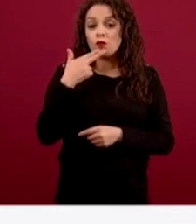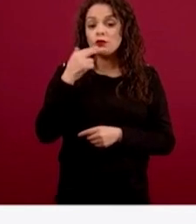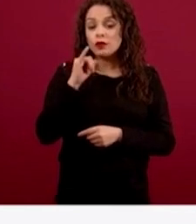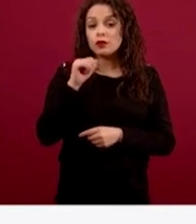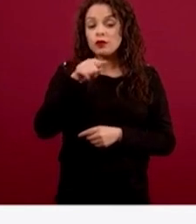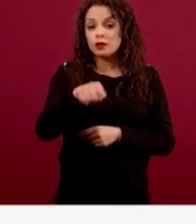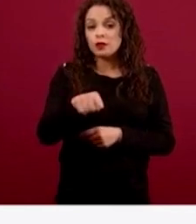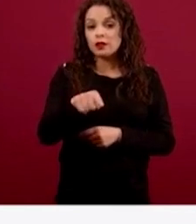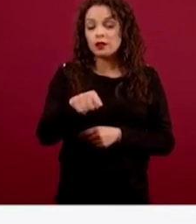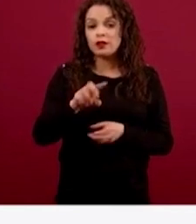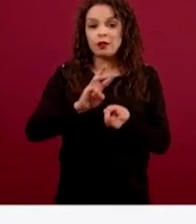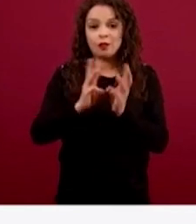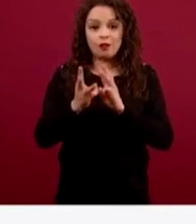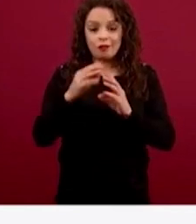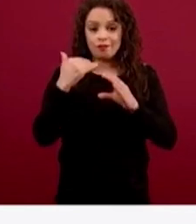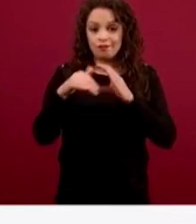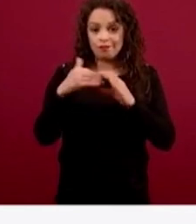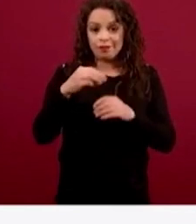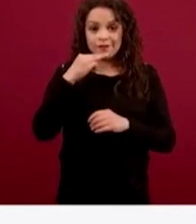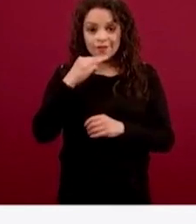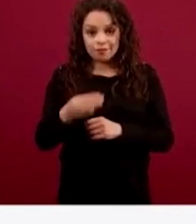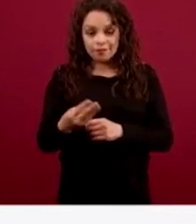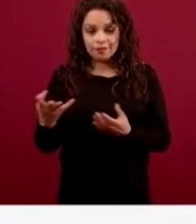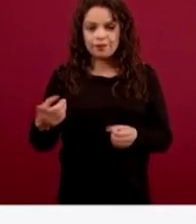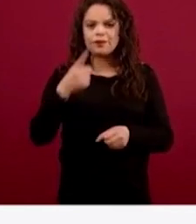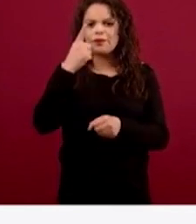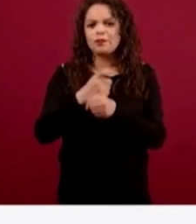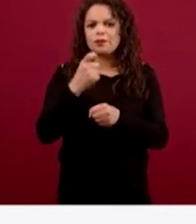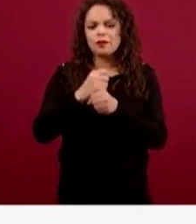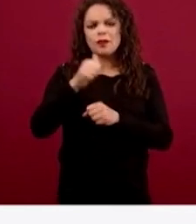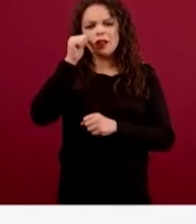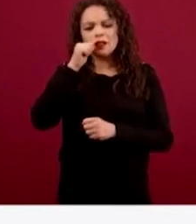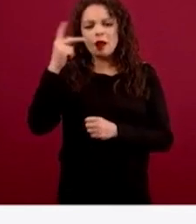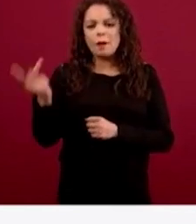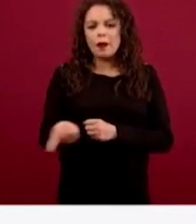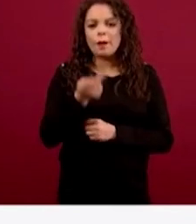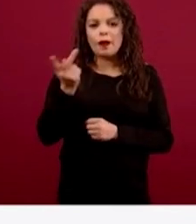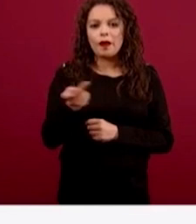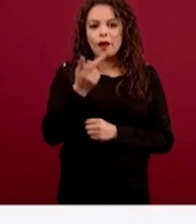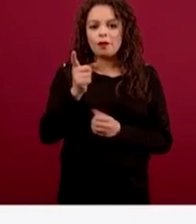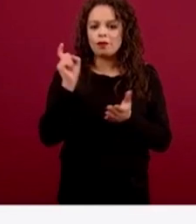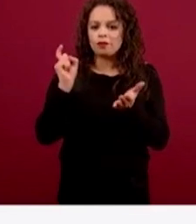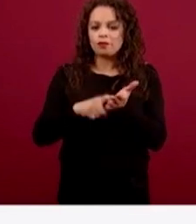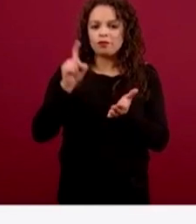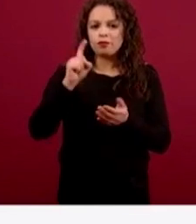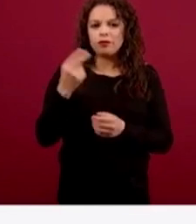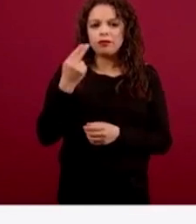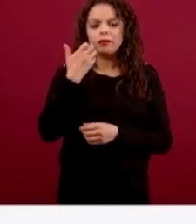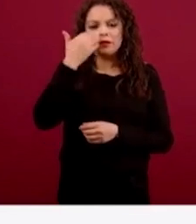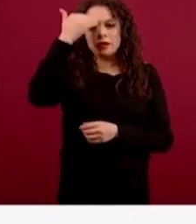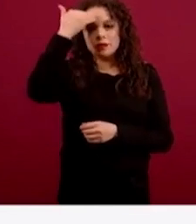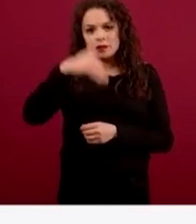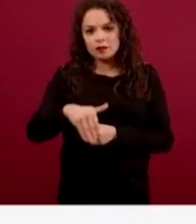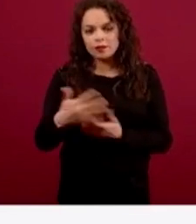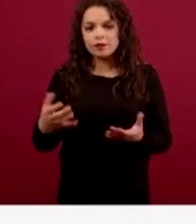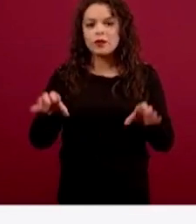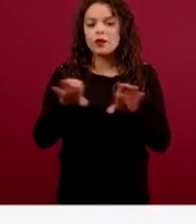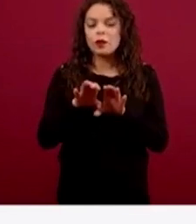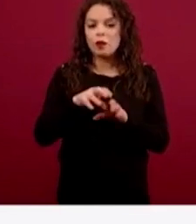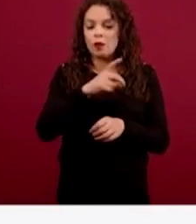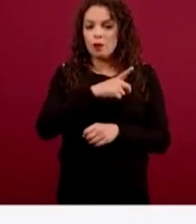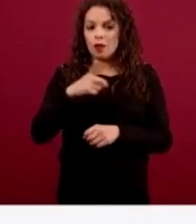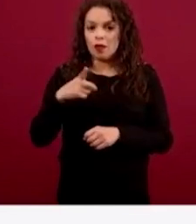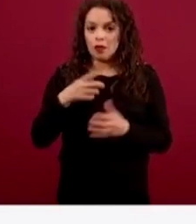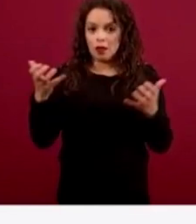una de las principales preguntas a las que han dado clic para saber es ¿qué debo hacer para llegar a casa? ¿Debo